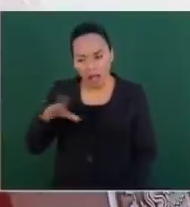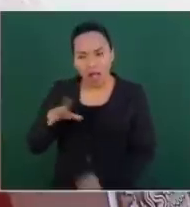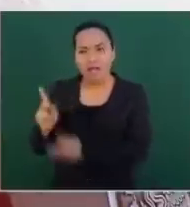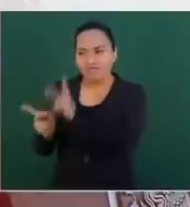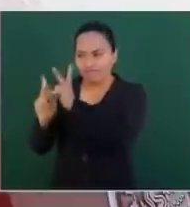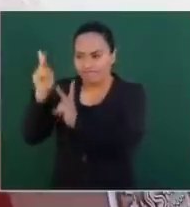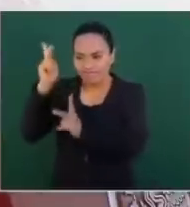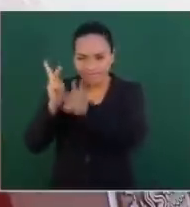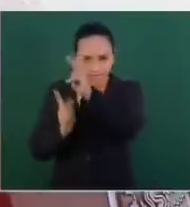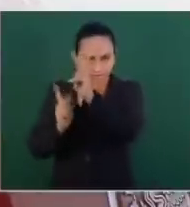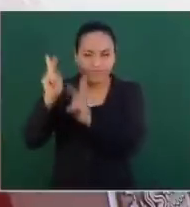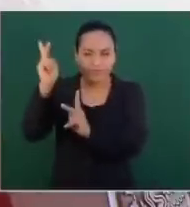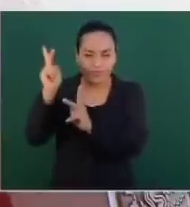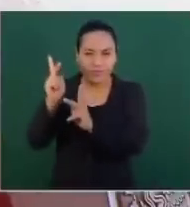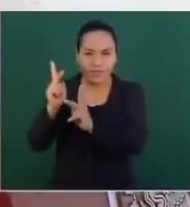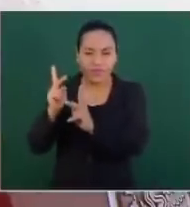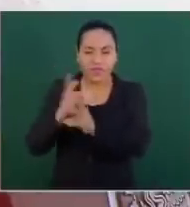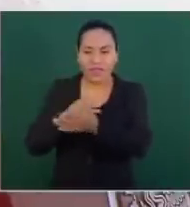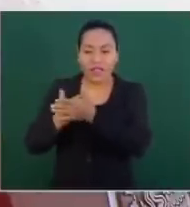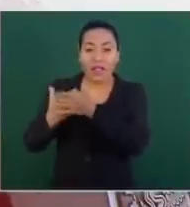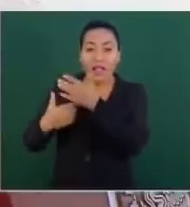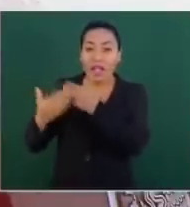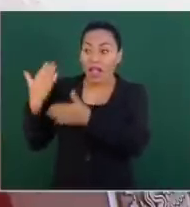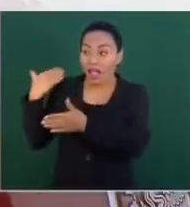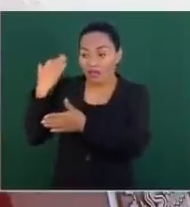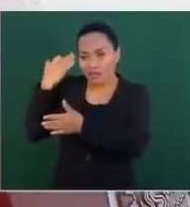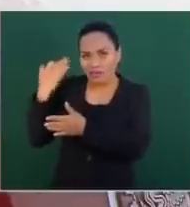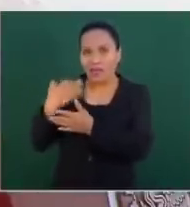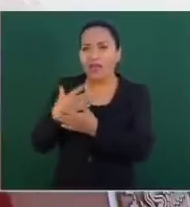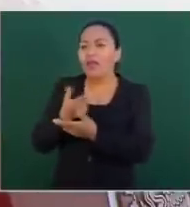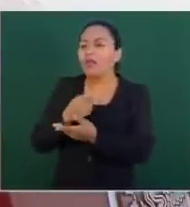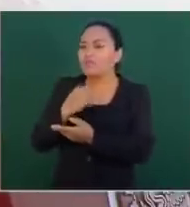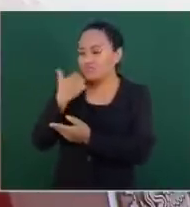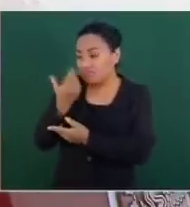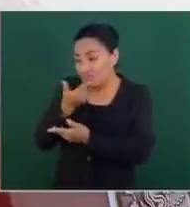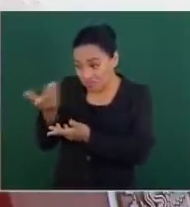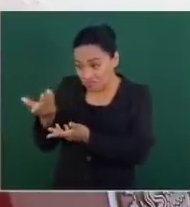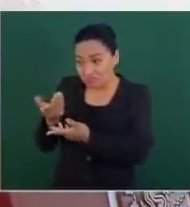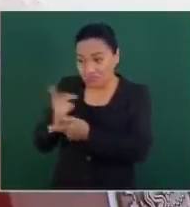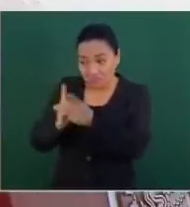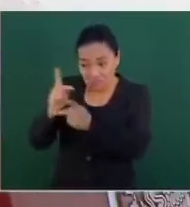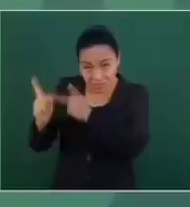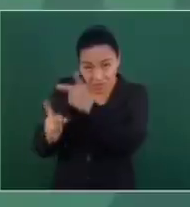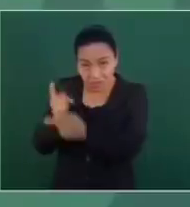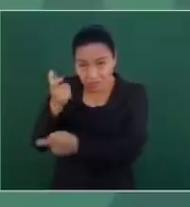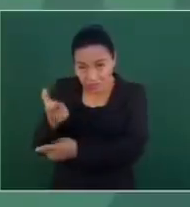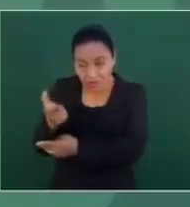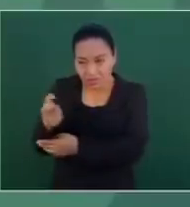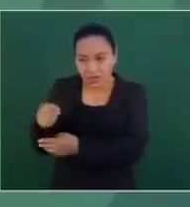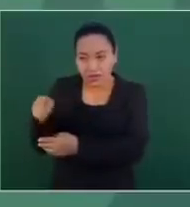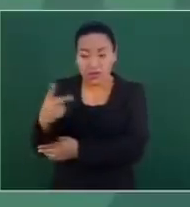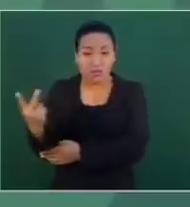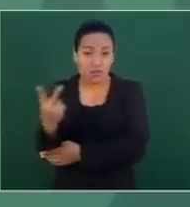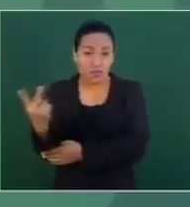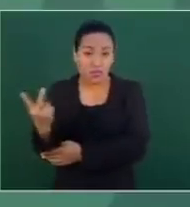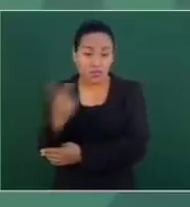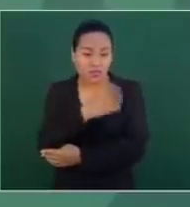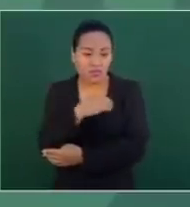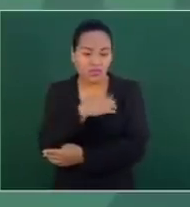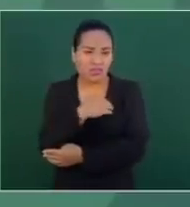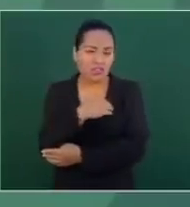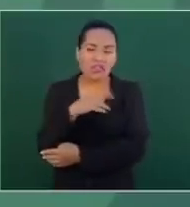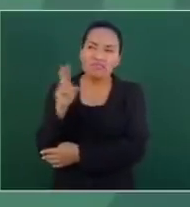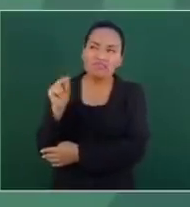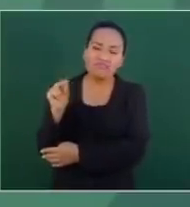les ofrecieron créditos, nunca aceptaron, nunca se ha aceptado ningún